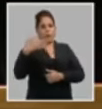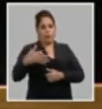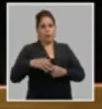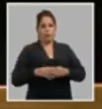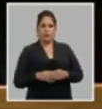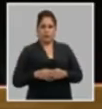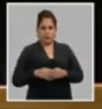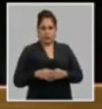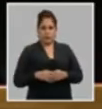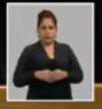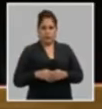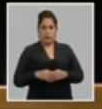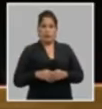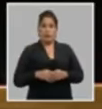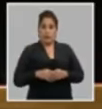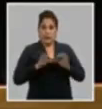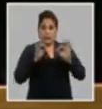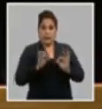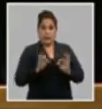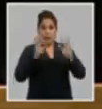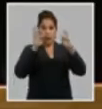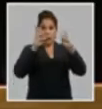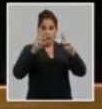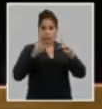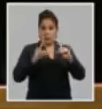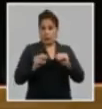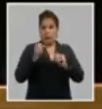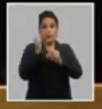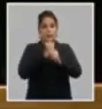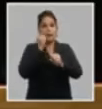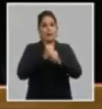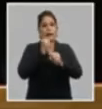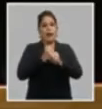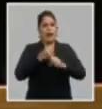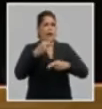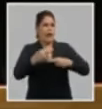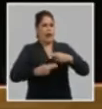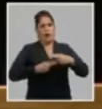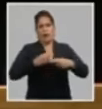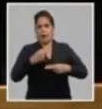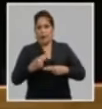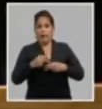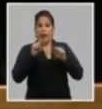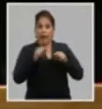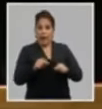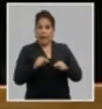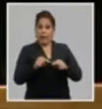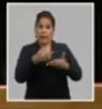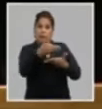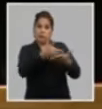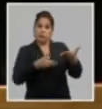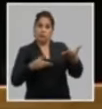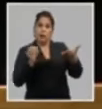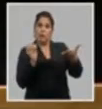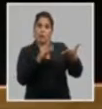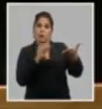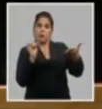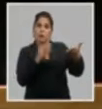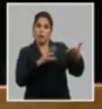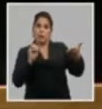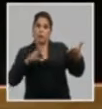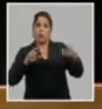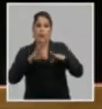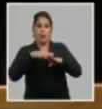como resultado del trabajo realizado fueron enriquecidos y finalmente